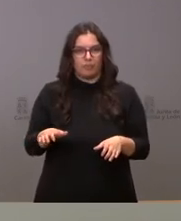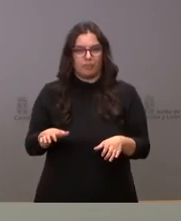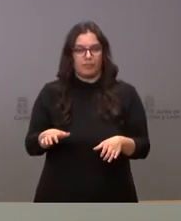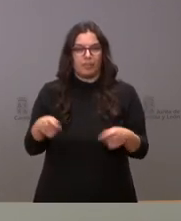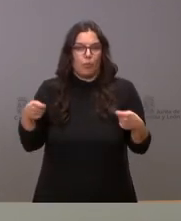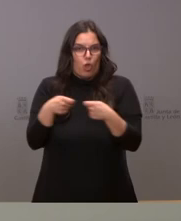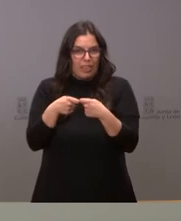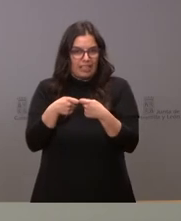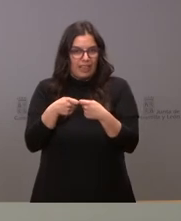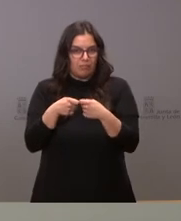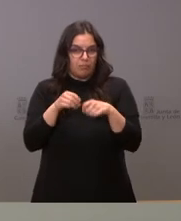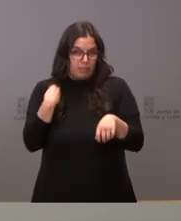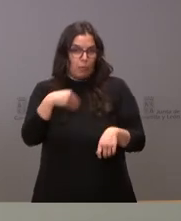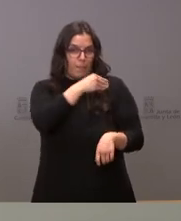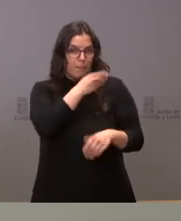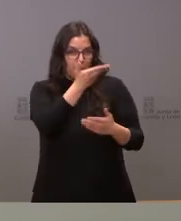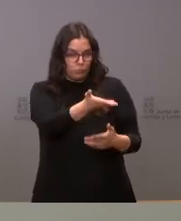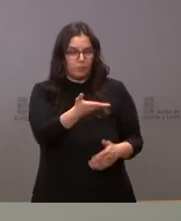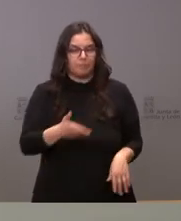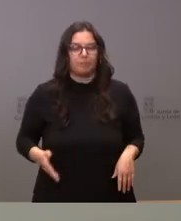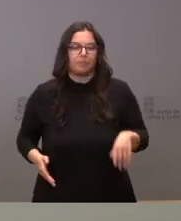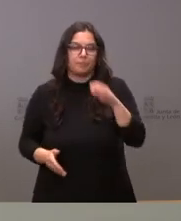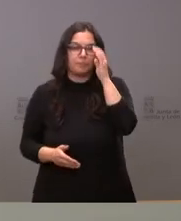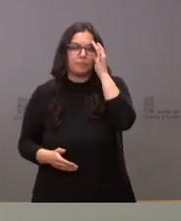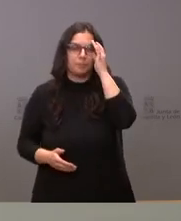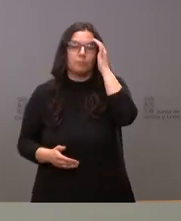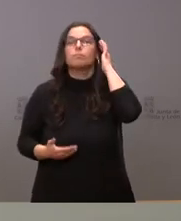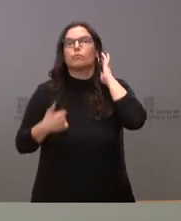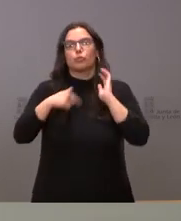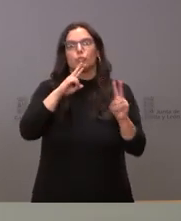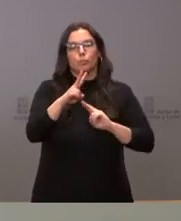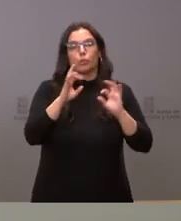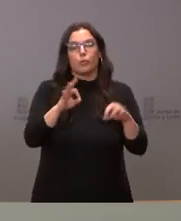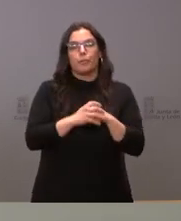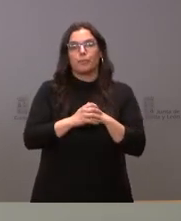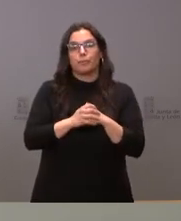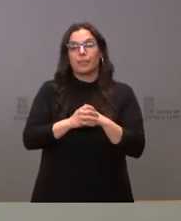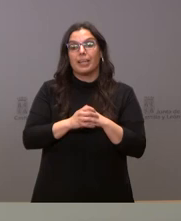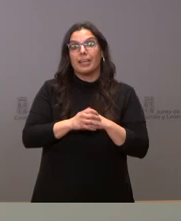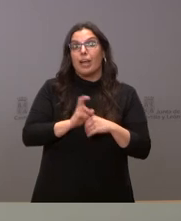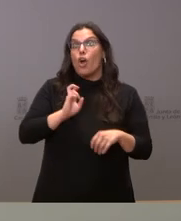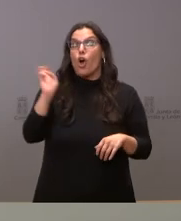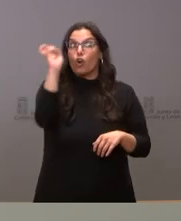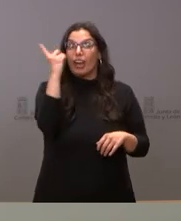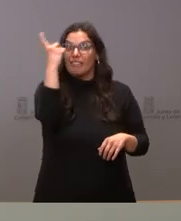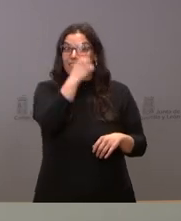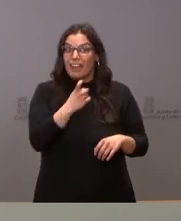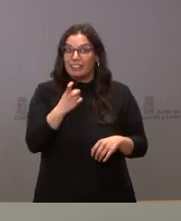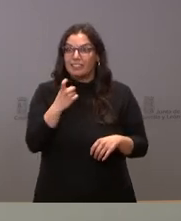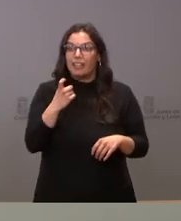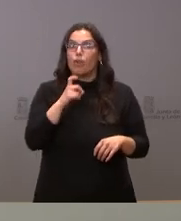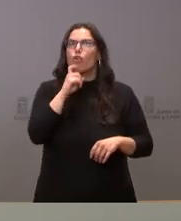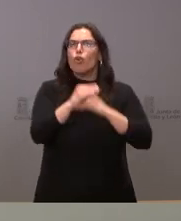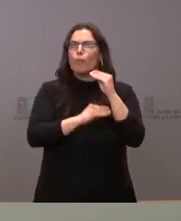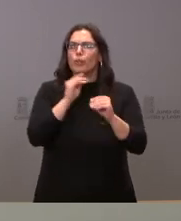concertada que era la pregunta que usted me realizaba y que yo con ello respondo ¿cómo se va a extender al resto de los sitios? pues